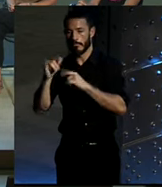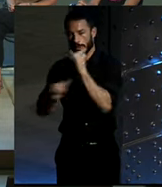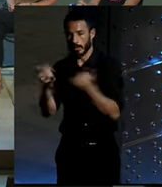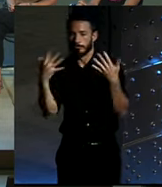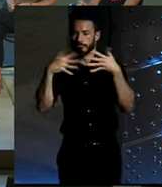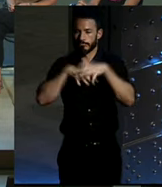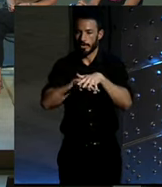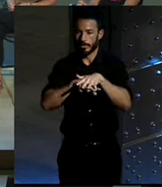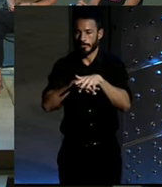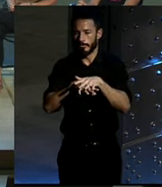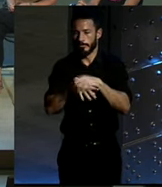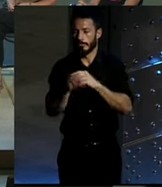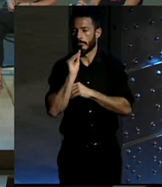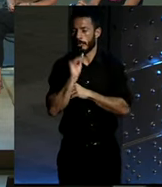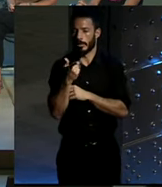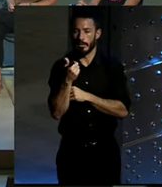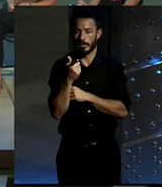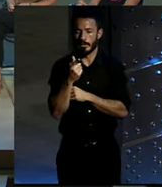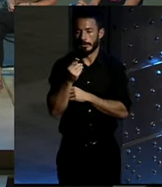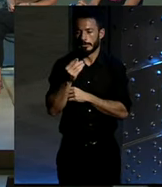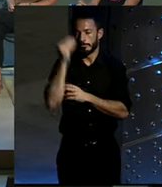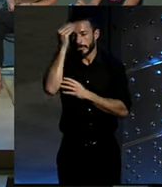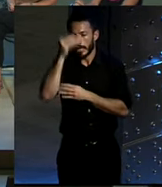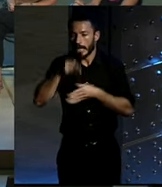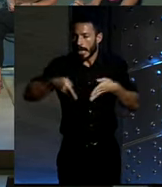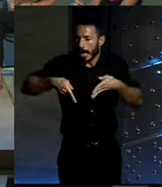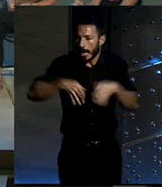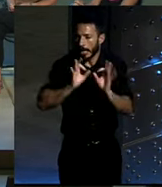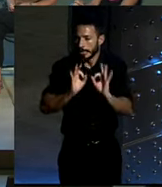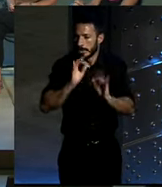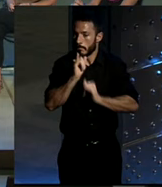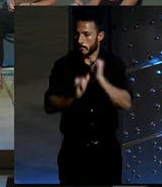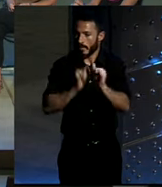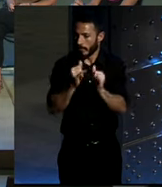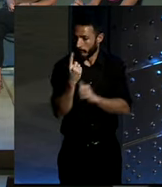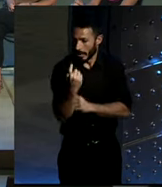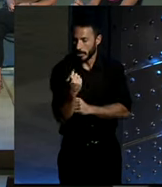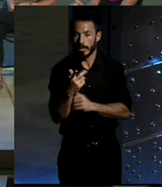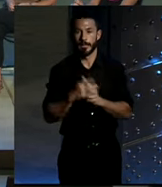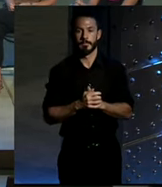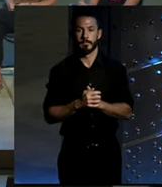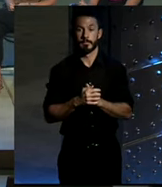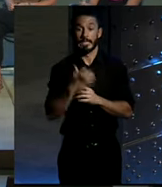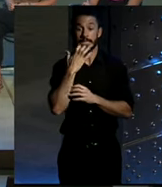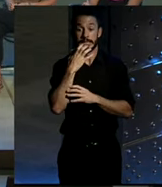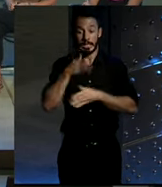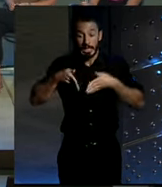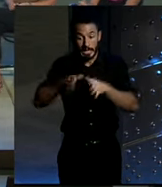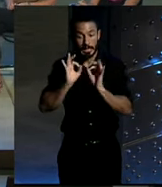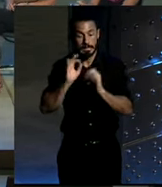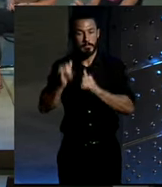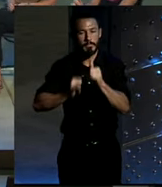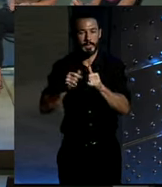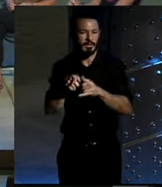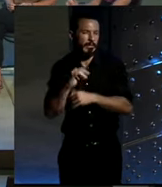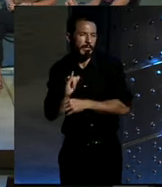creéis que faltan carriles 100% bici? ¿Qué te encuentras en un carril bici que no sea una bici? De todo. De todos los